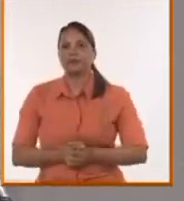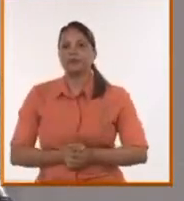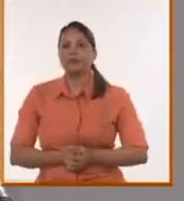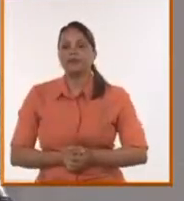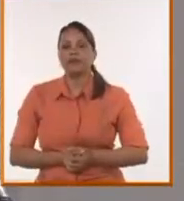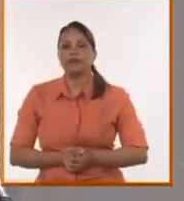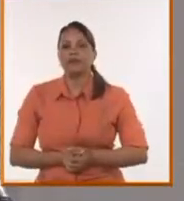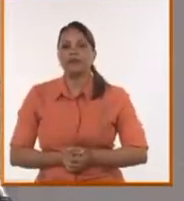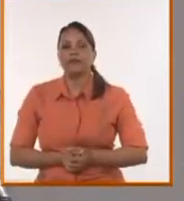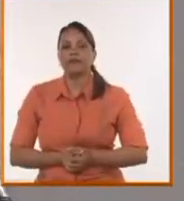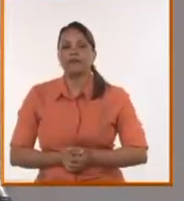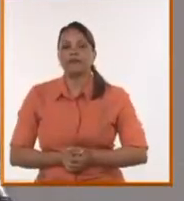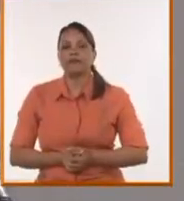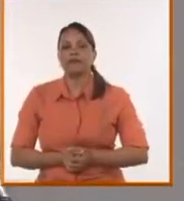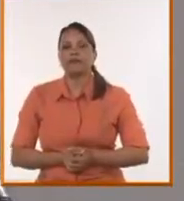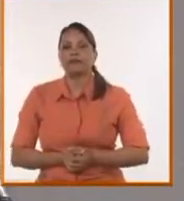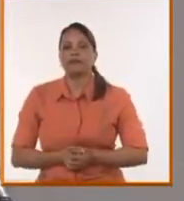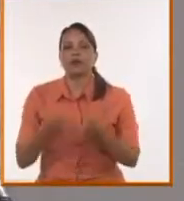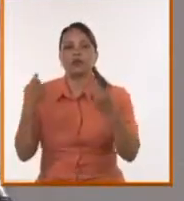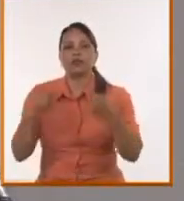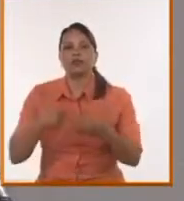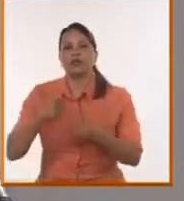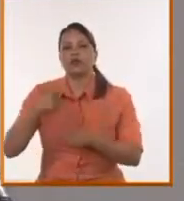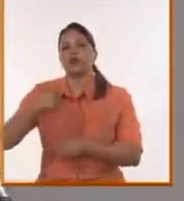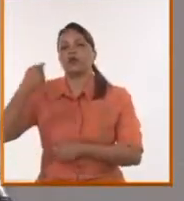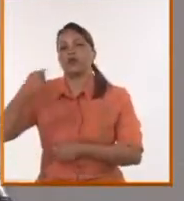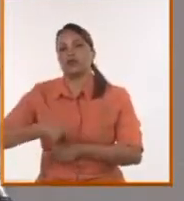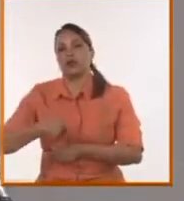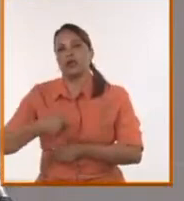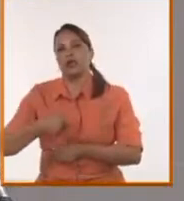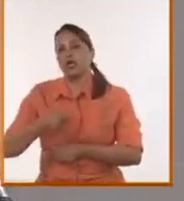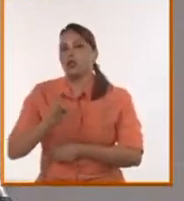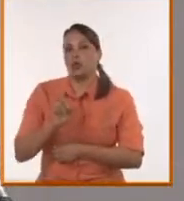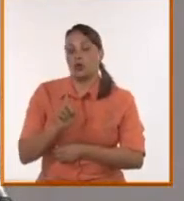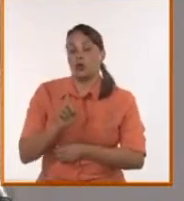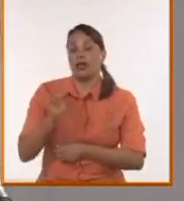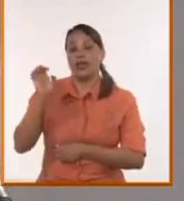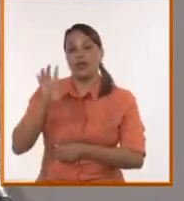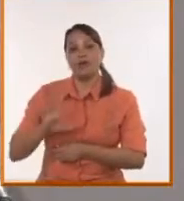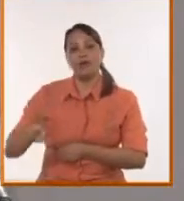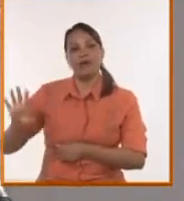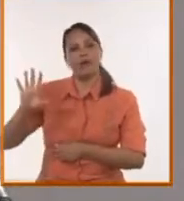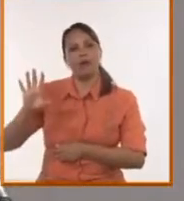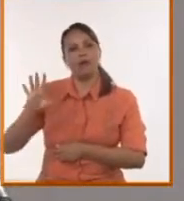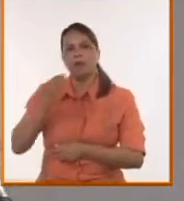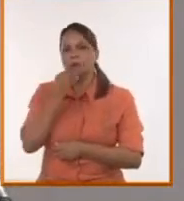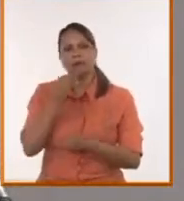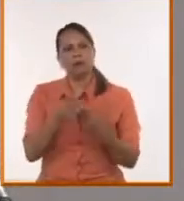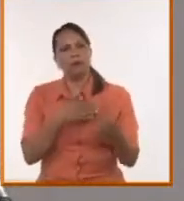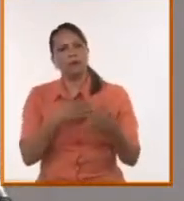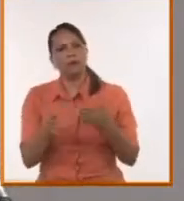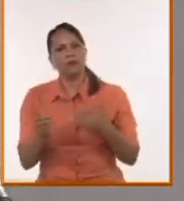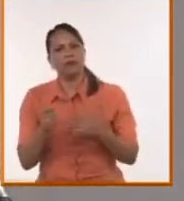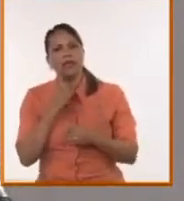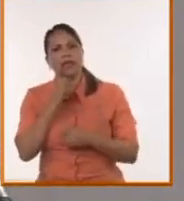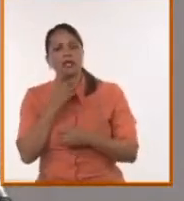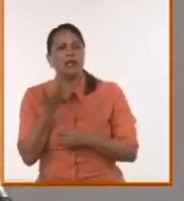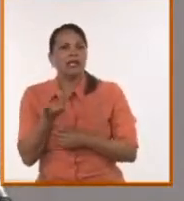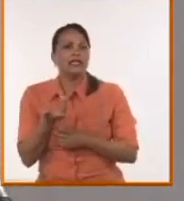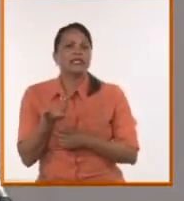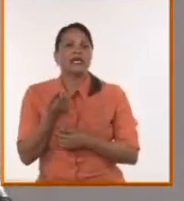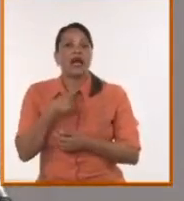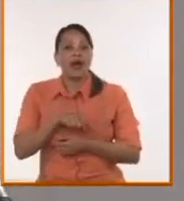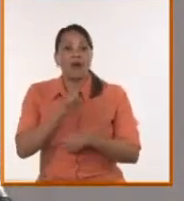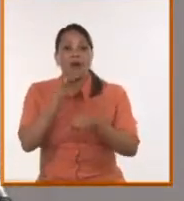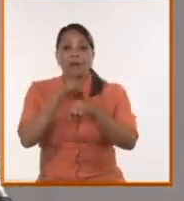guerra, o una decisión judicial. No, pues en este caso Europa se ha saltado y ha llegado, yo creo, al